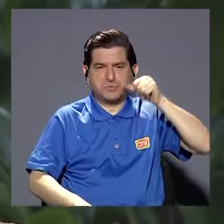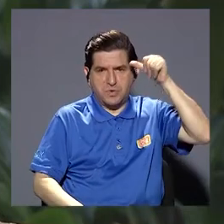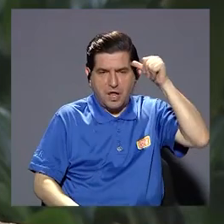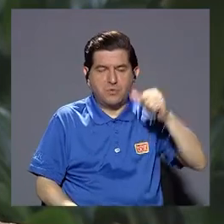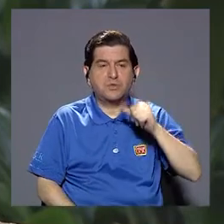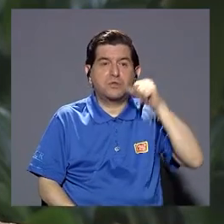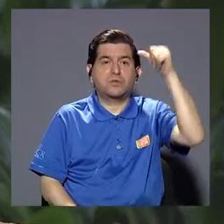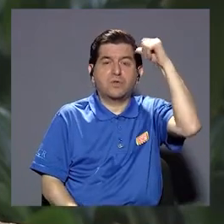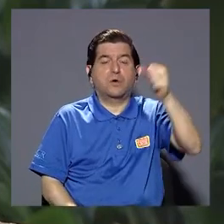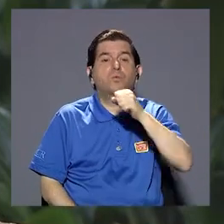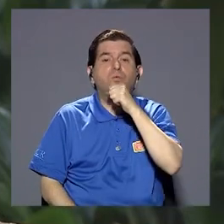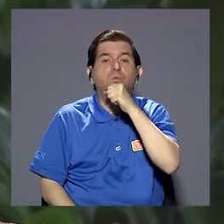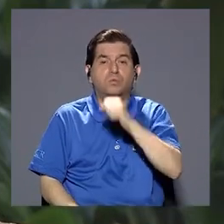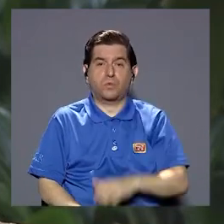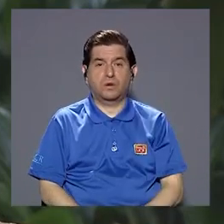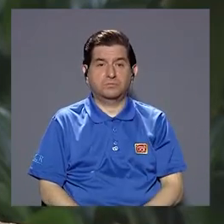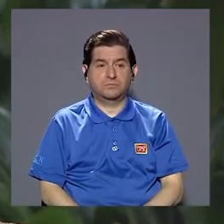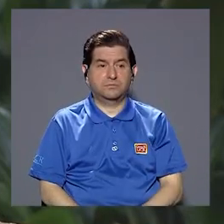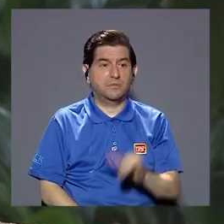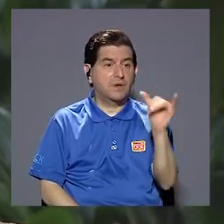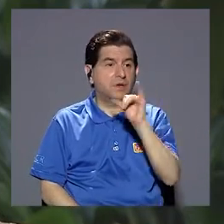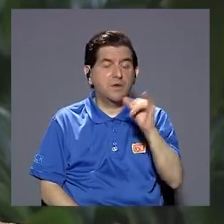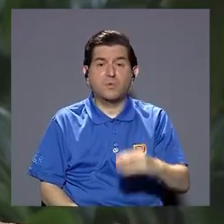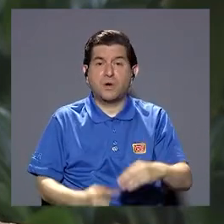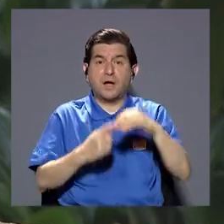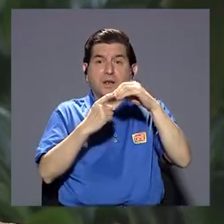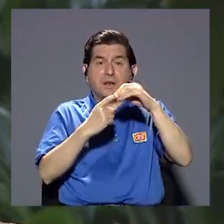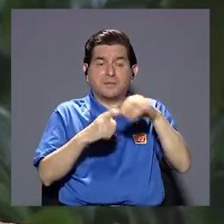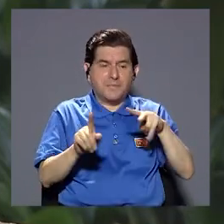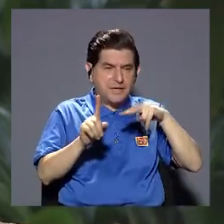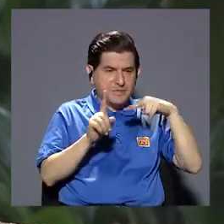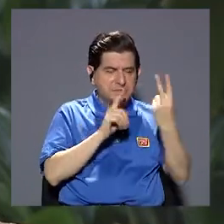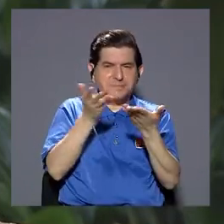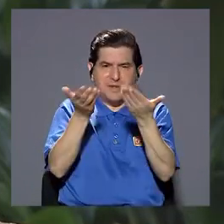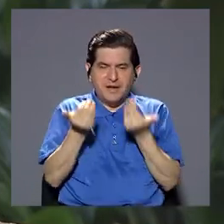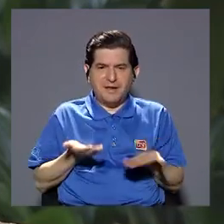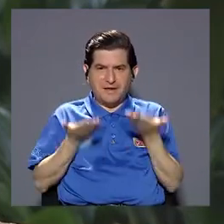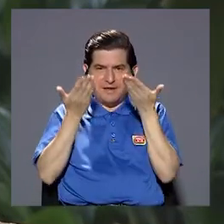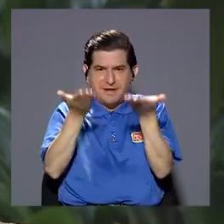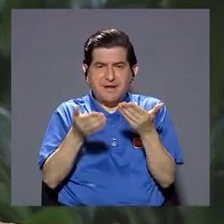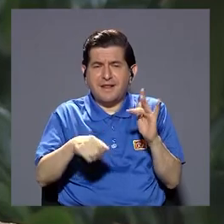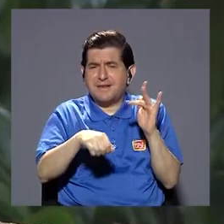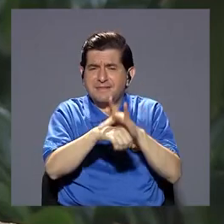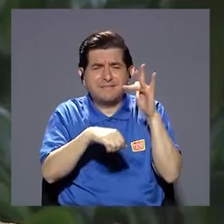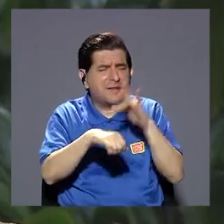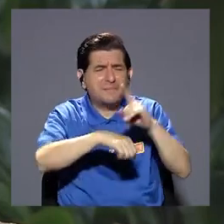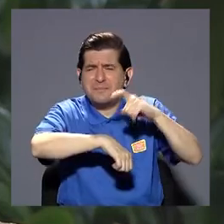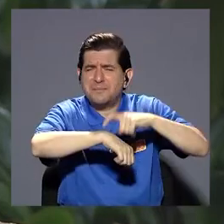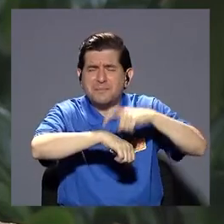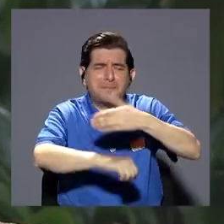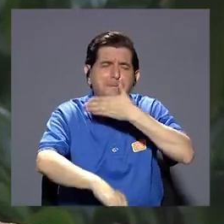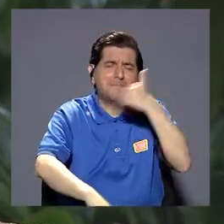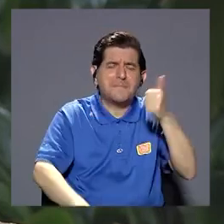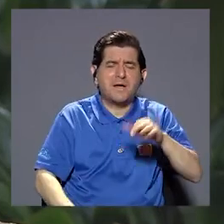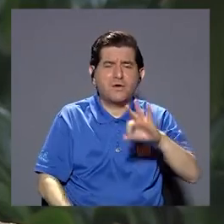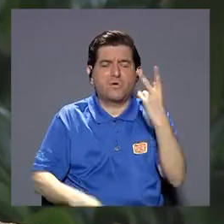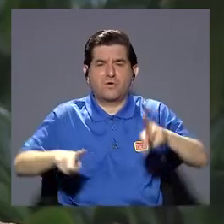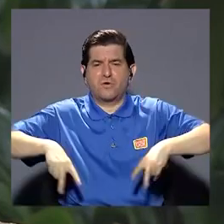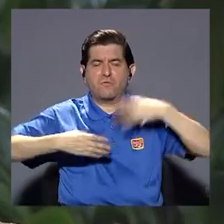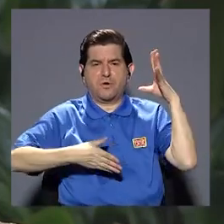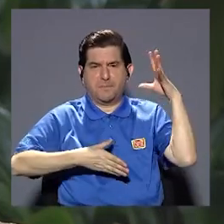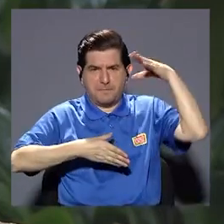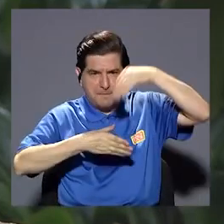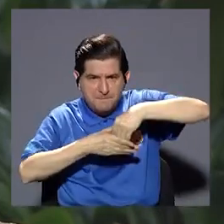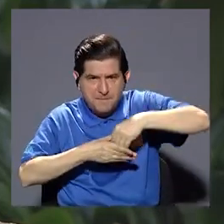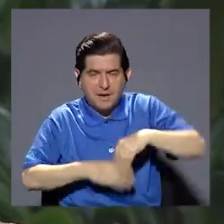la importancia de que autocuidarnos desde temprana edad va a traer beneficios a largo plazo cuando yo soy una persona adulta adulta mayor y